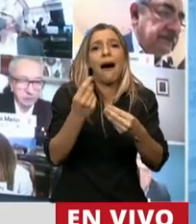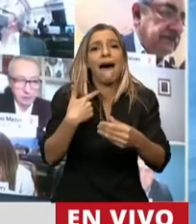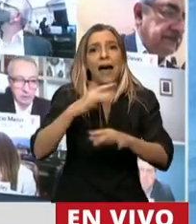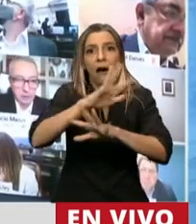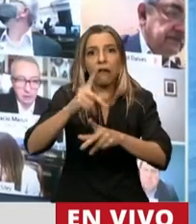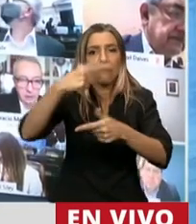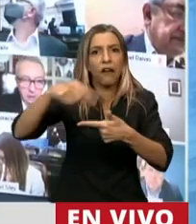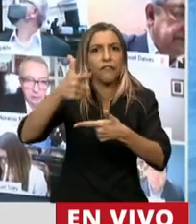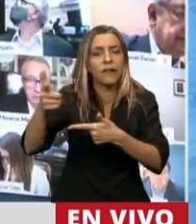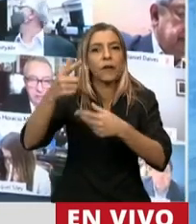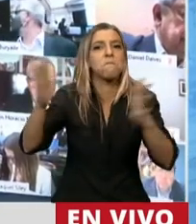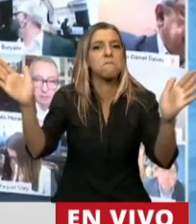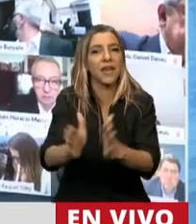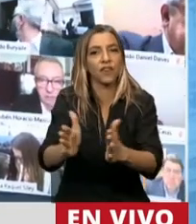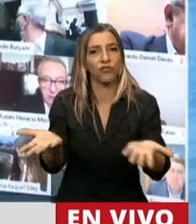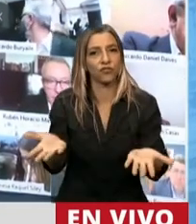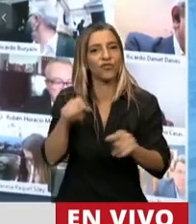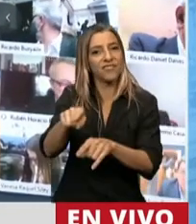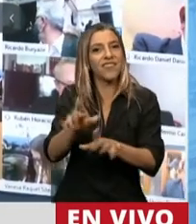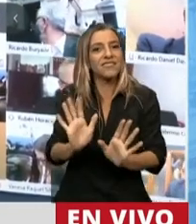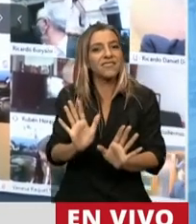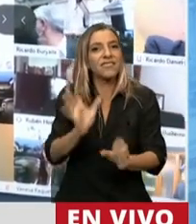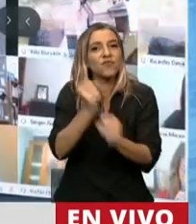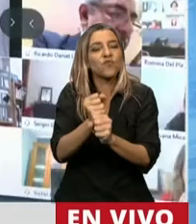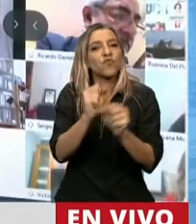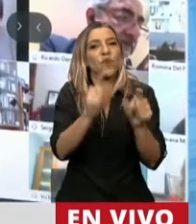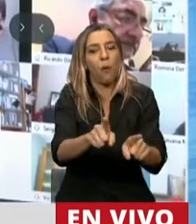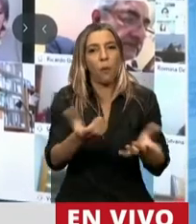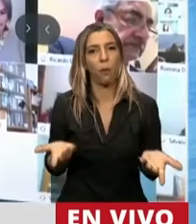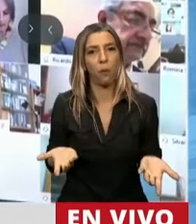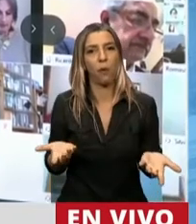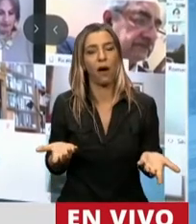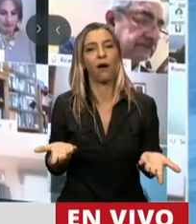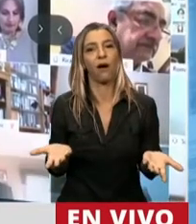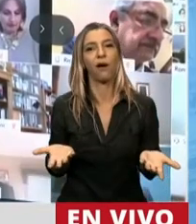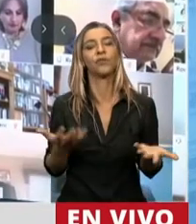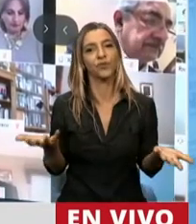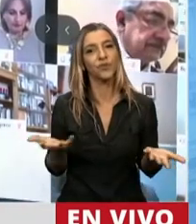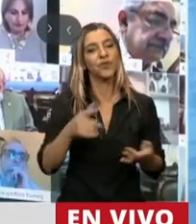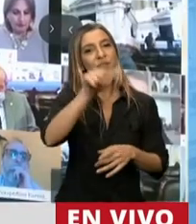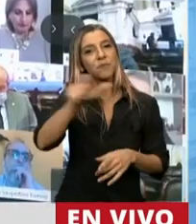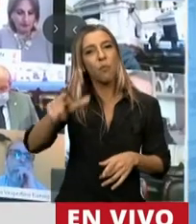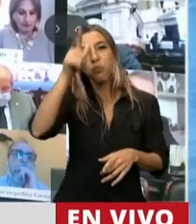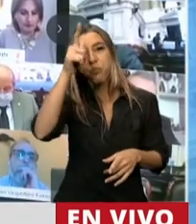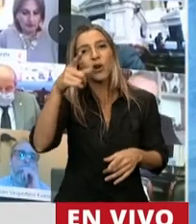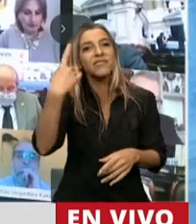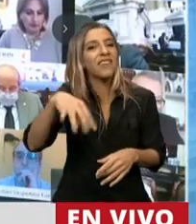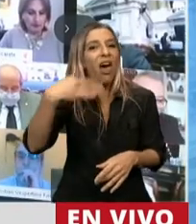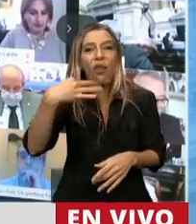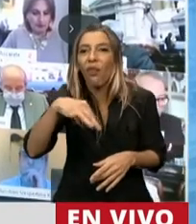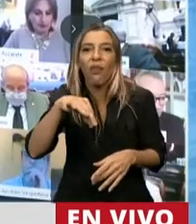Y en ese rol tan legítimo y tan legal, la policía tiene que tener